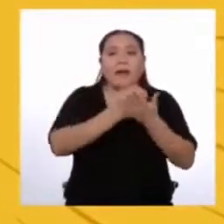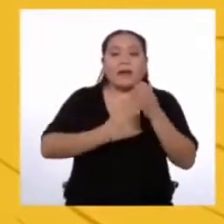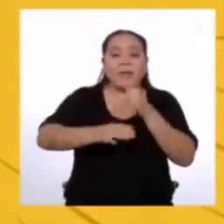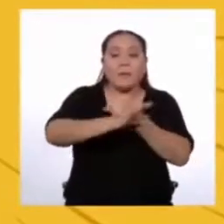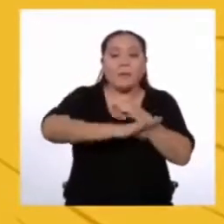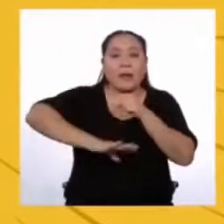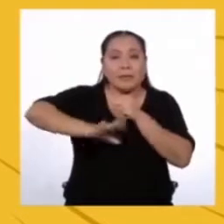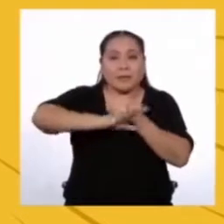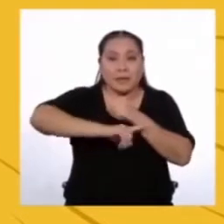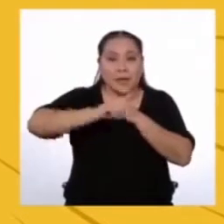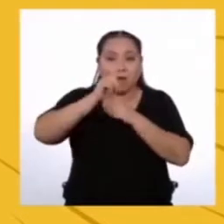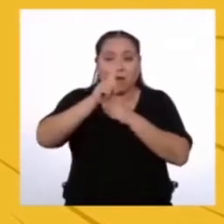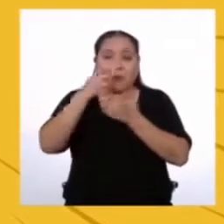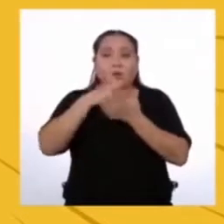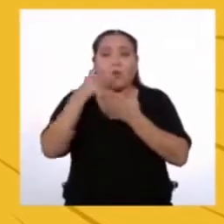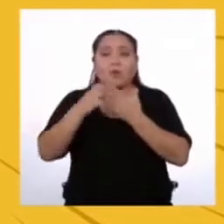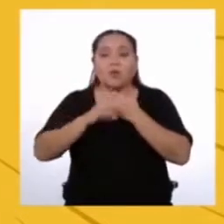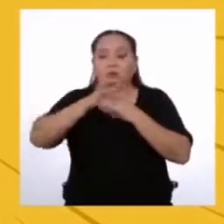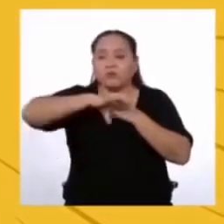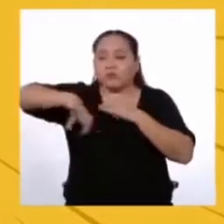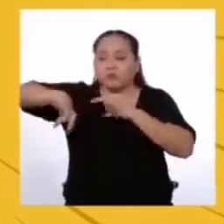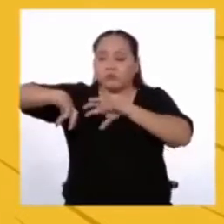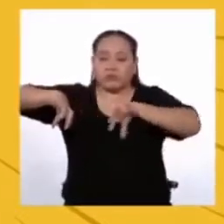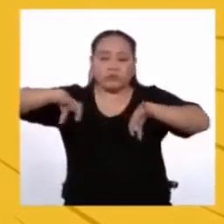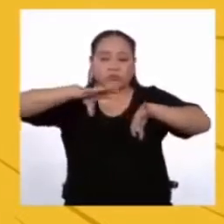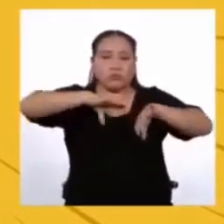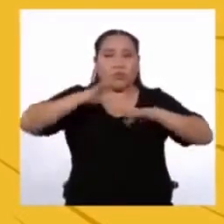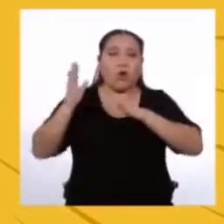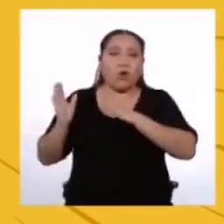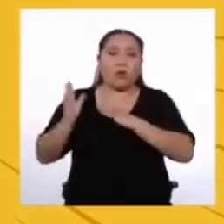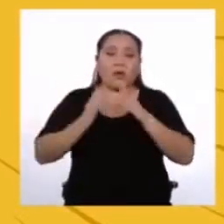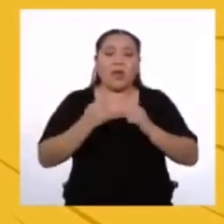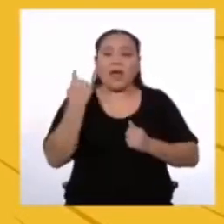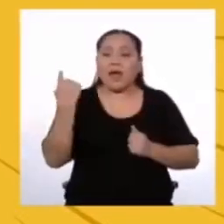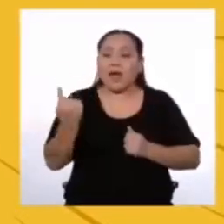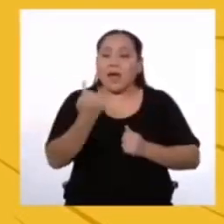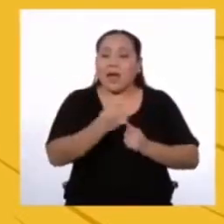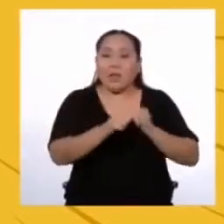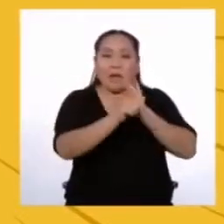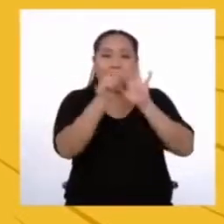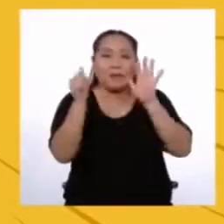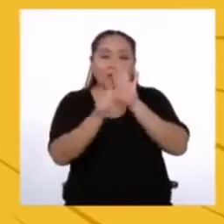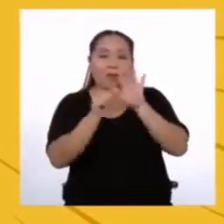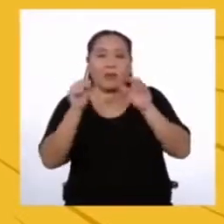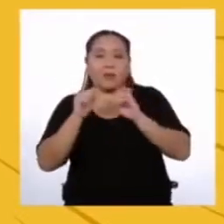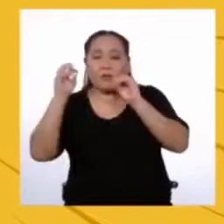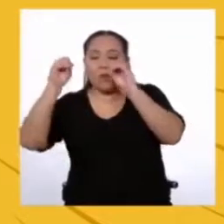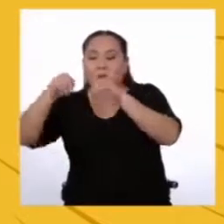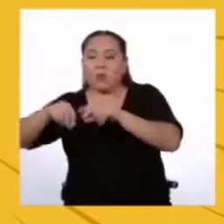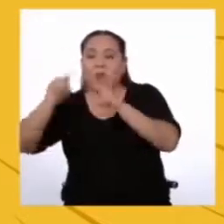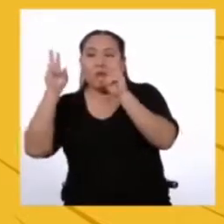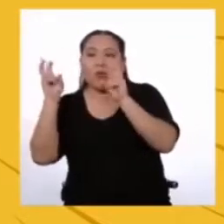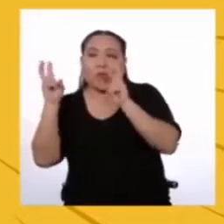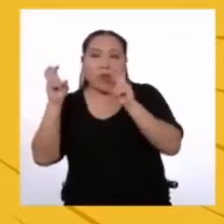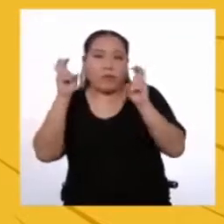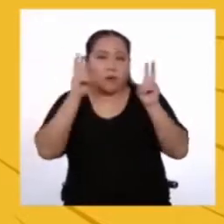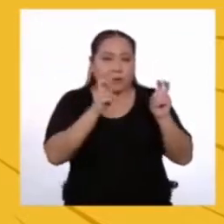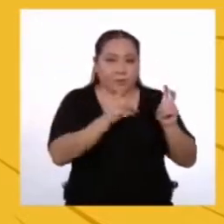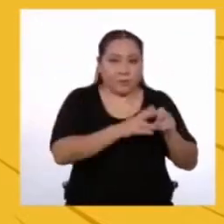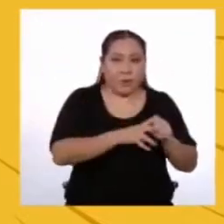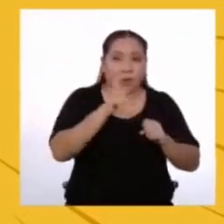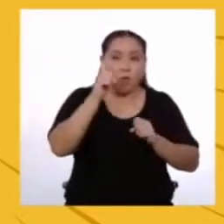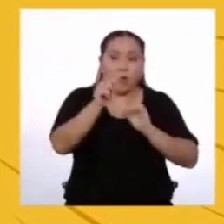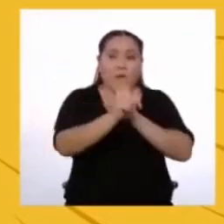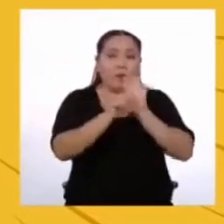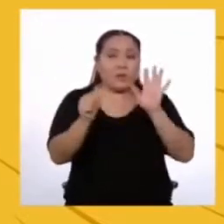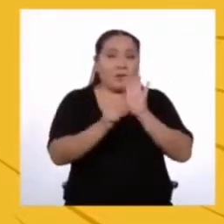proyecto de ley Lo divide y lo organiza Cada artículo debe contener un tema Un artículo no